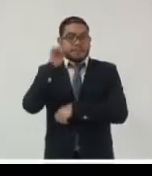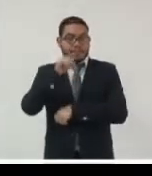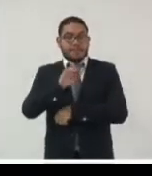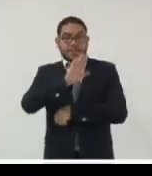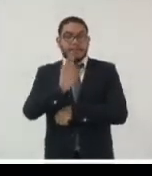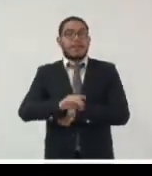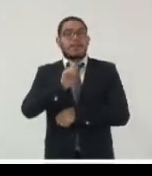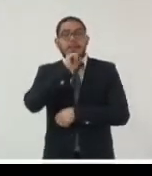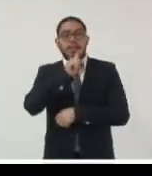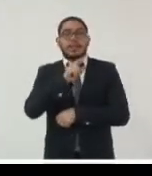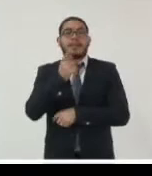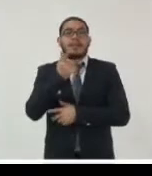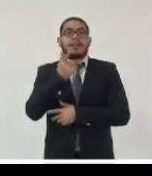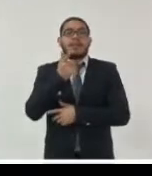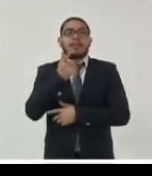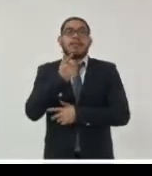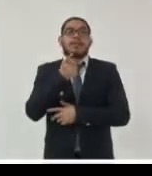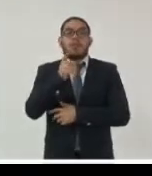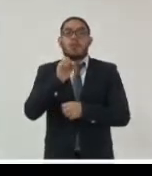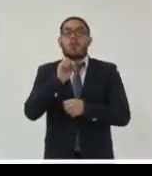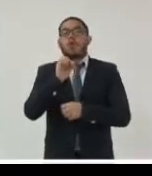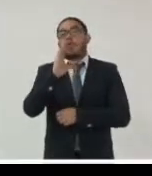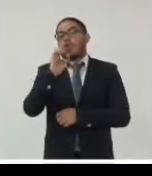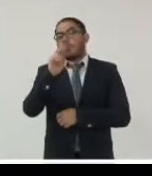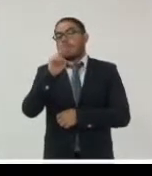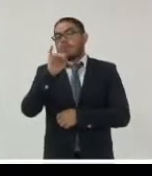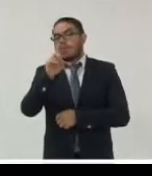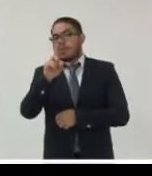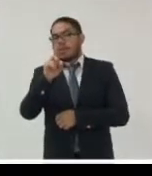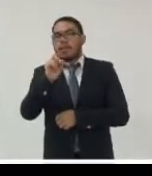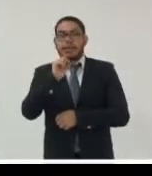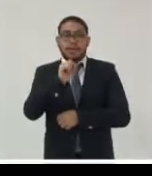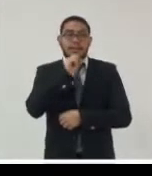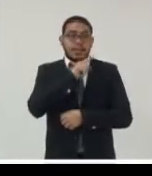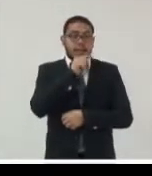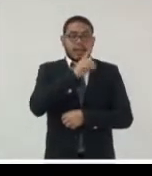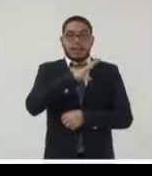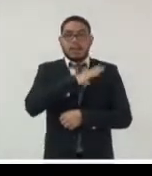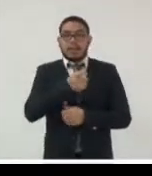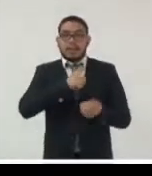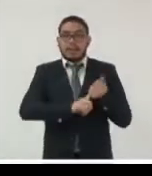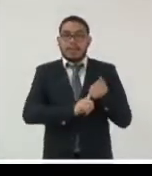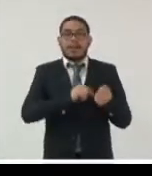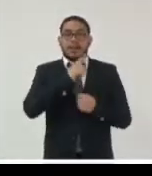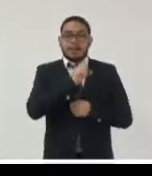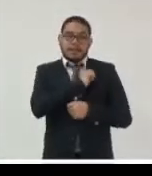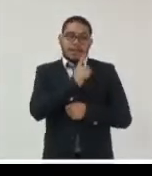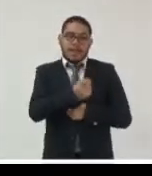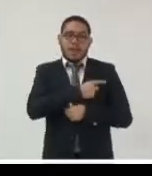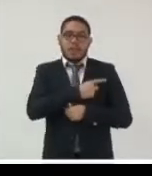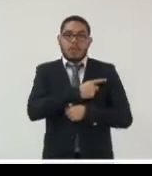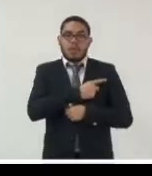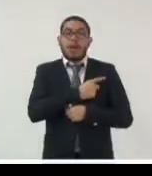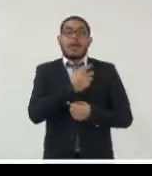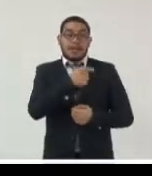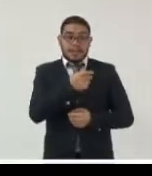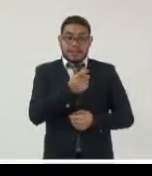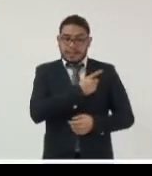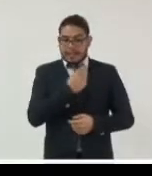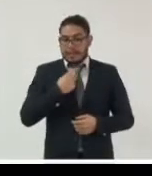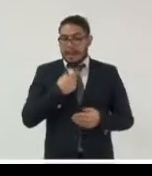los ministerios en el ministerio de la salud pero estos datos para que sean documentos de archivo deben